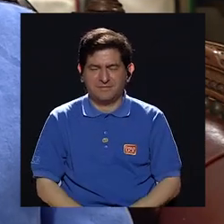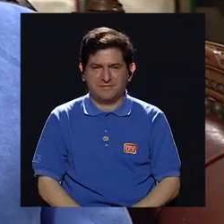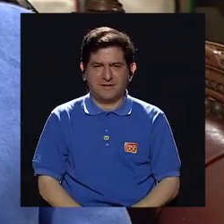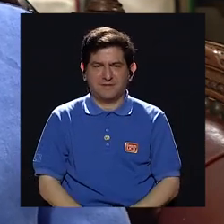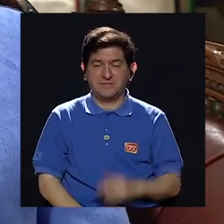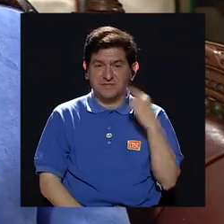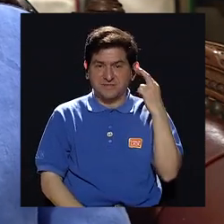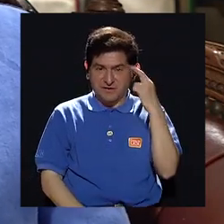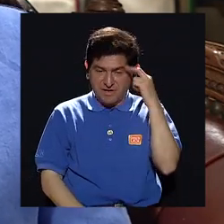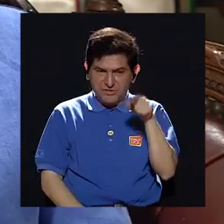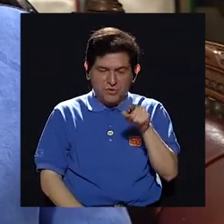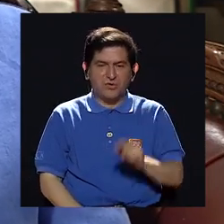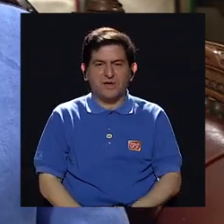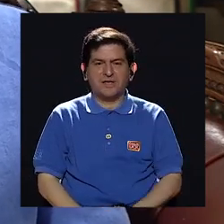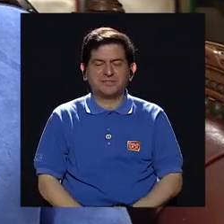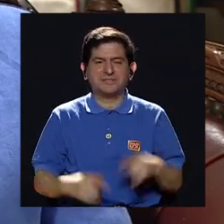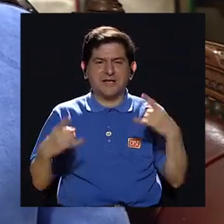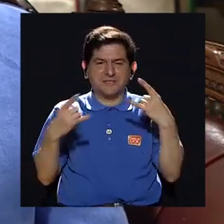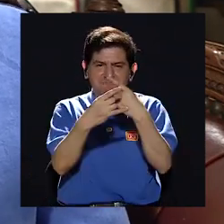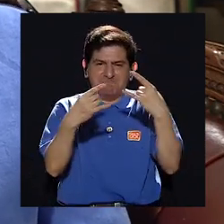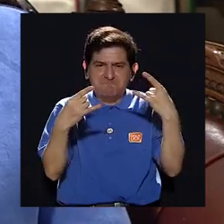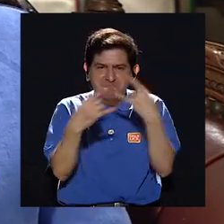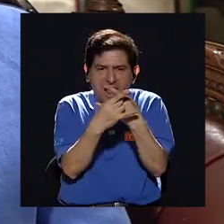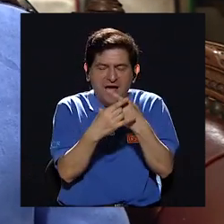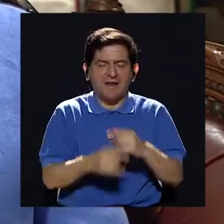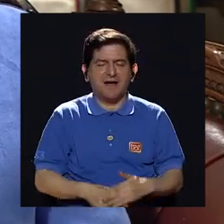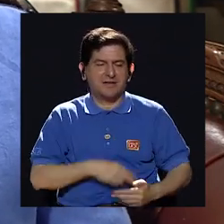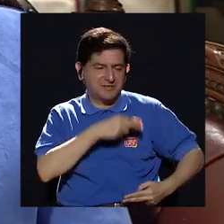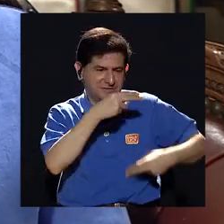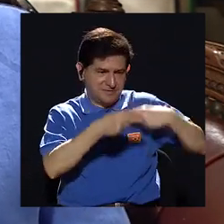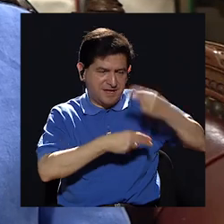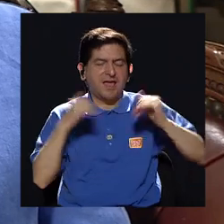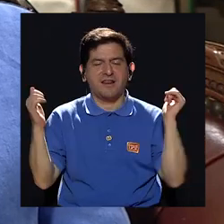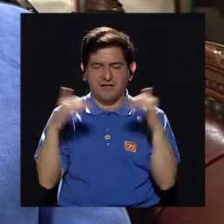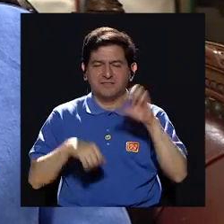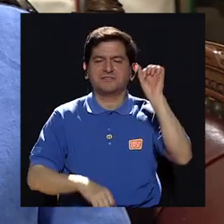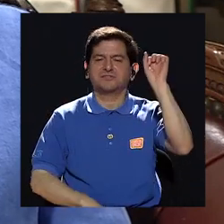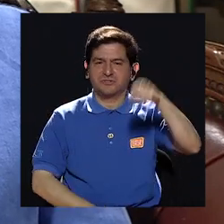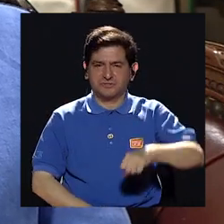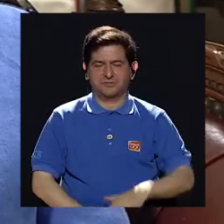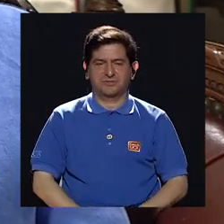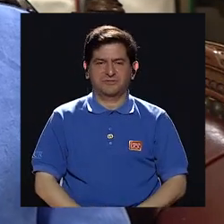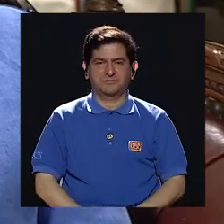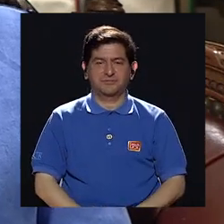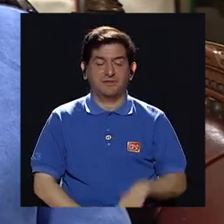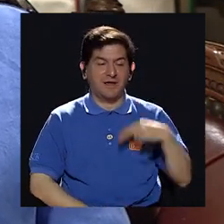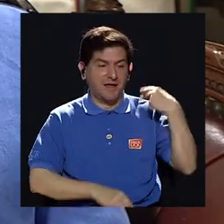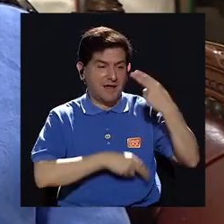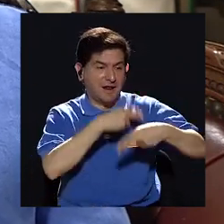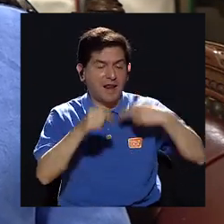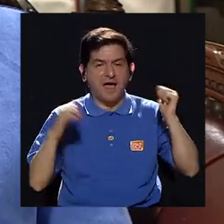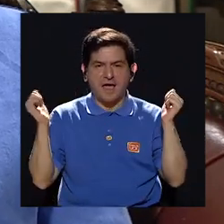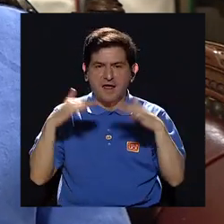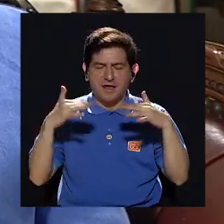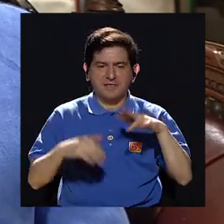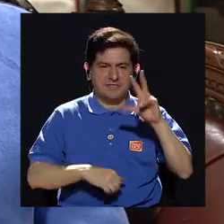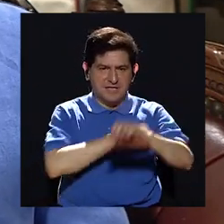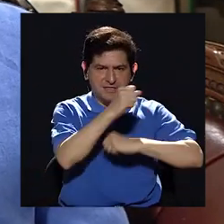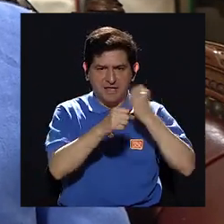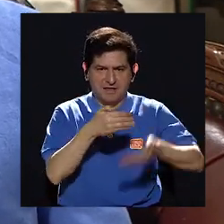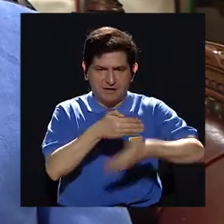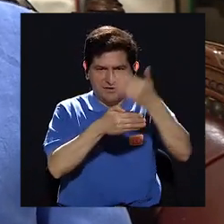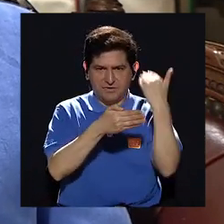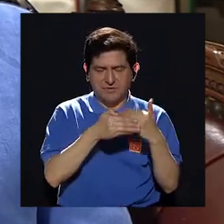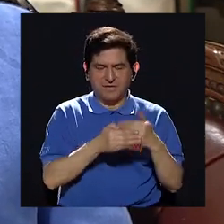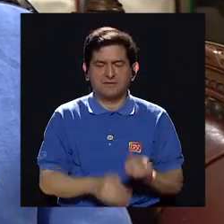por esta formación de las maras que es la herencia de esa guerra la herencia de la guerra de hace 30